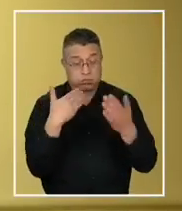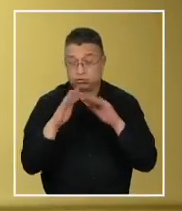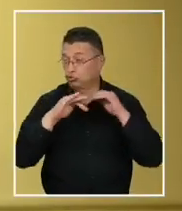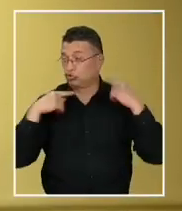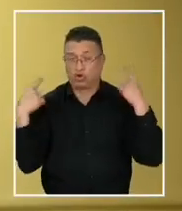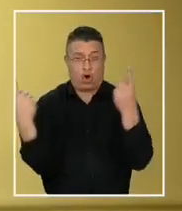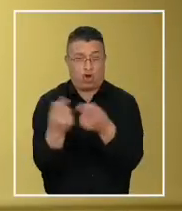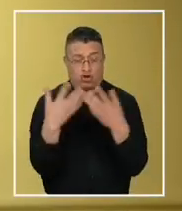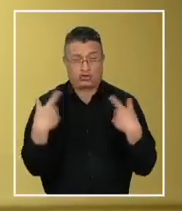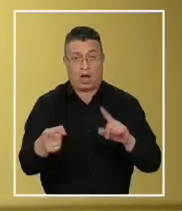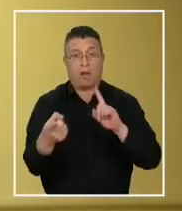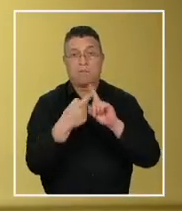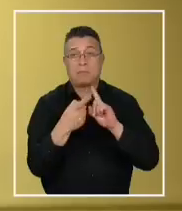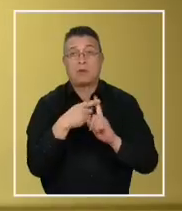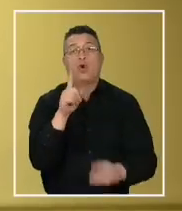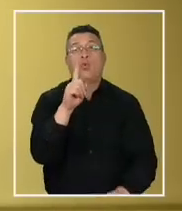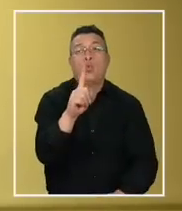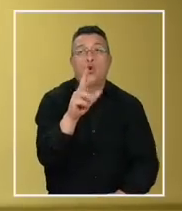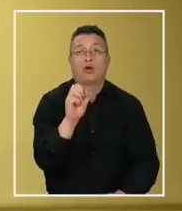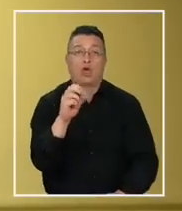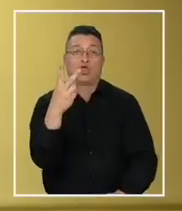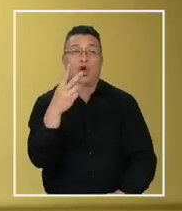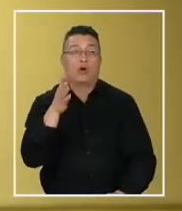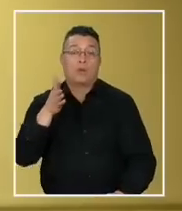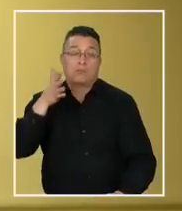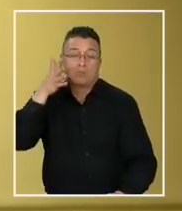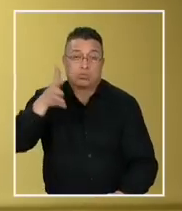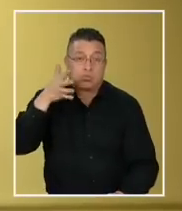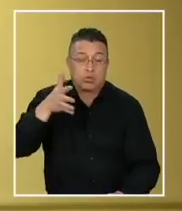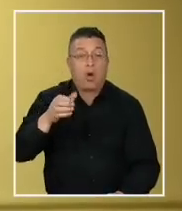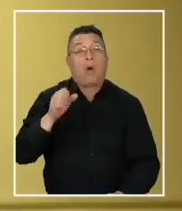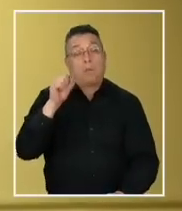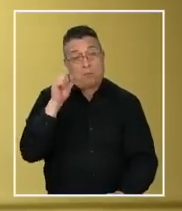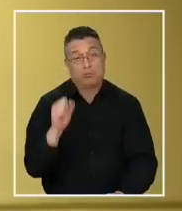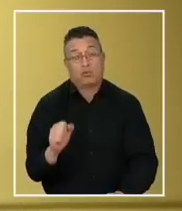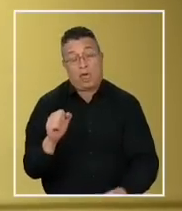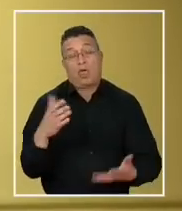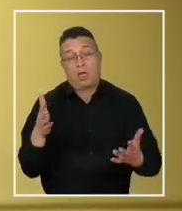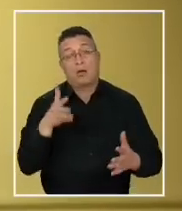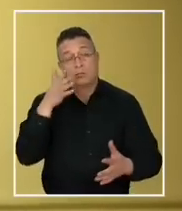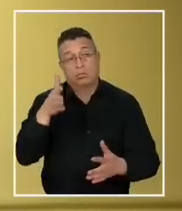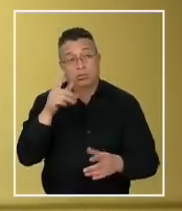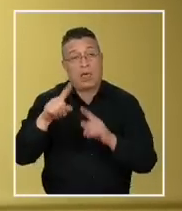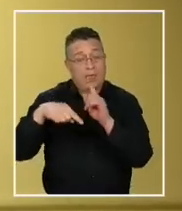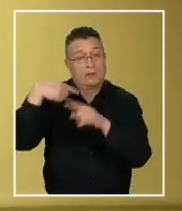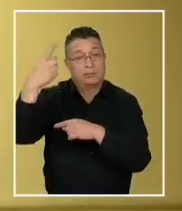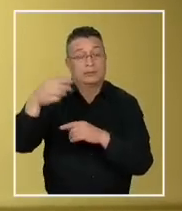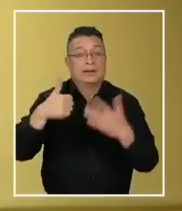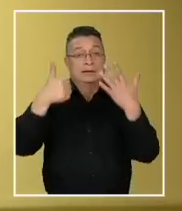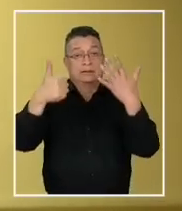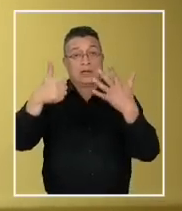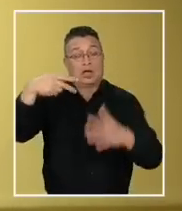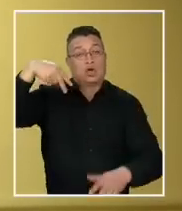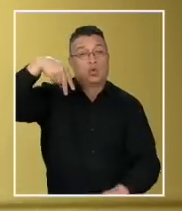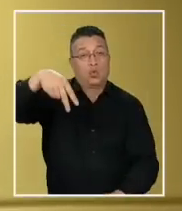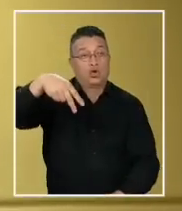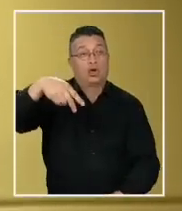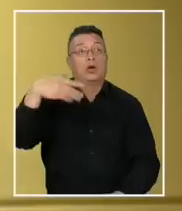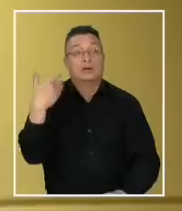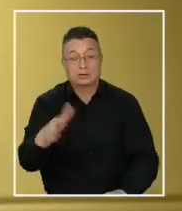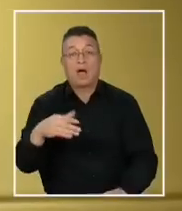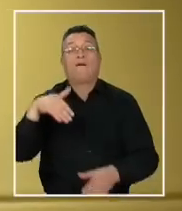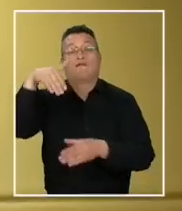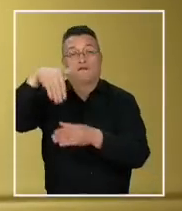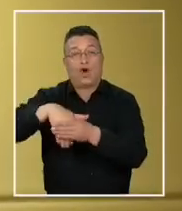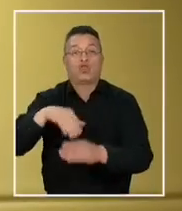todos, sin perjuicio de que uno, un o dos expositores lo puedan hacer en la sesión siguiente, el día 6 de junio, y ahí deberíamos votar en